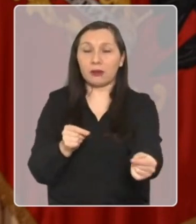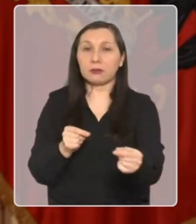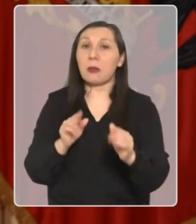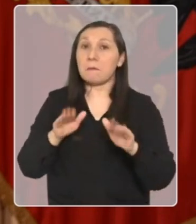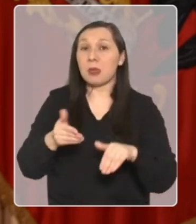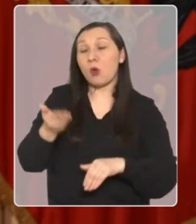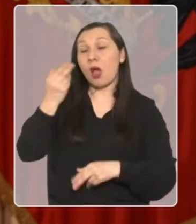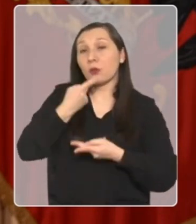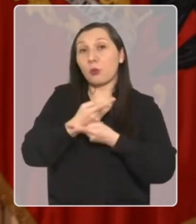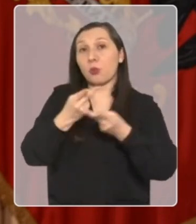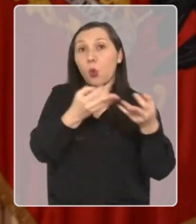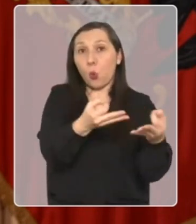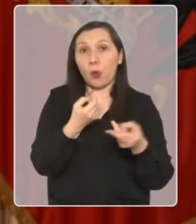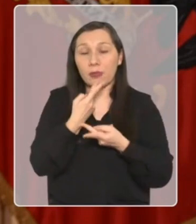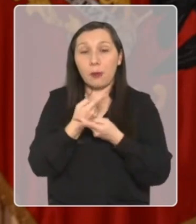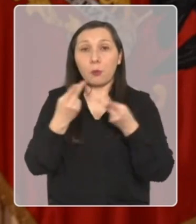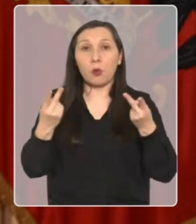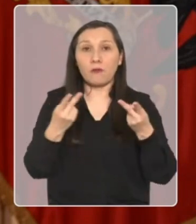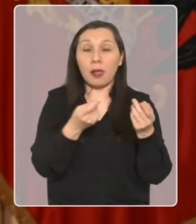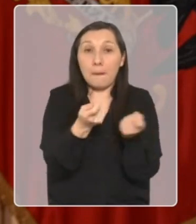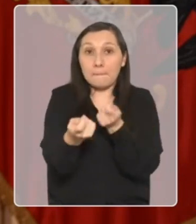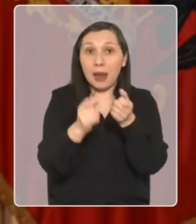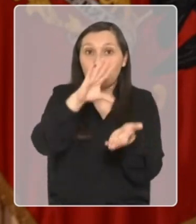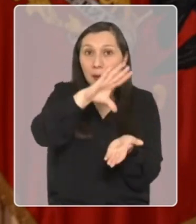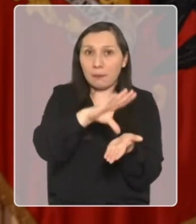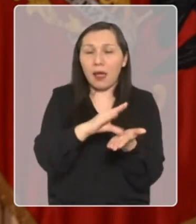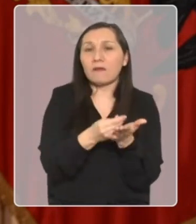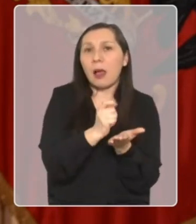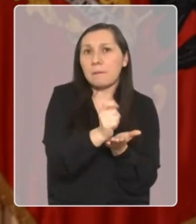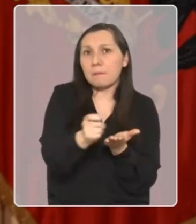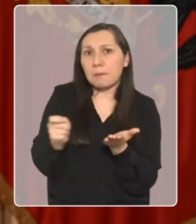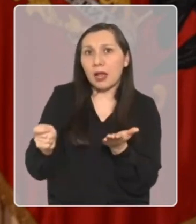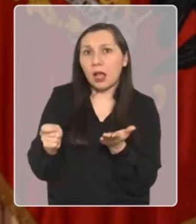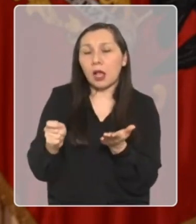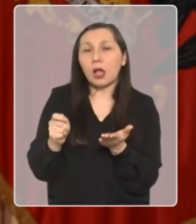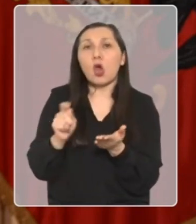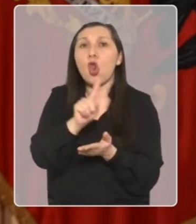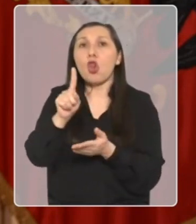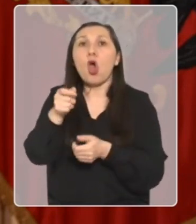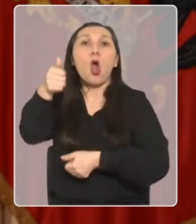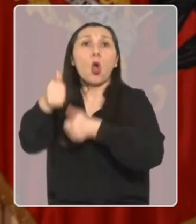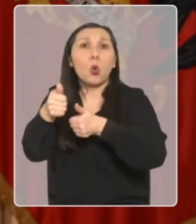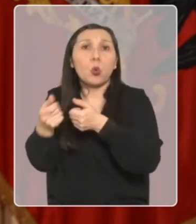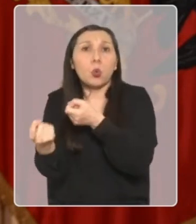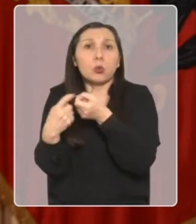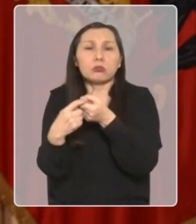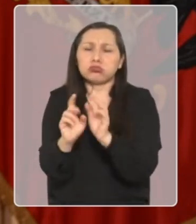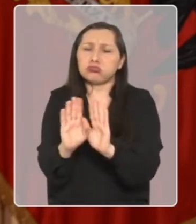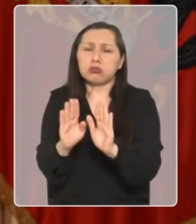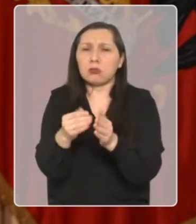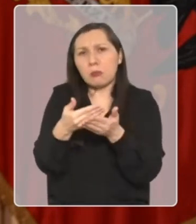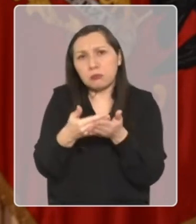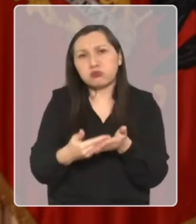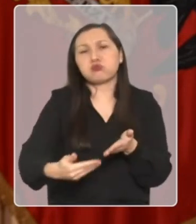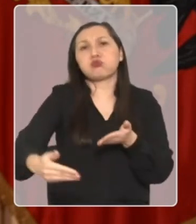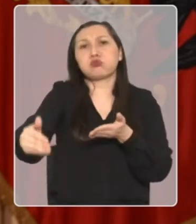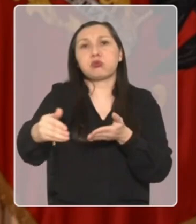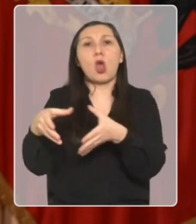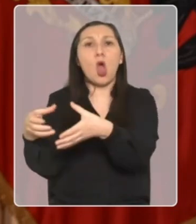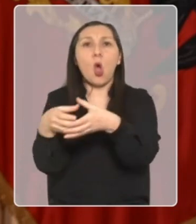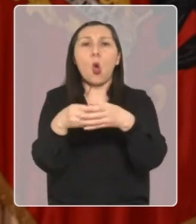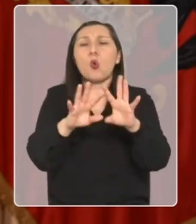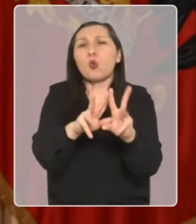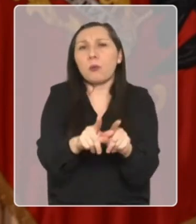nacionales. Y tal como lo anuncié en cuenta pública, este presupuesto va a entregar financiamiento no concursable de largo